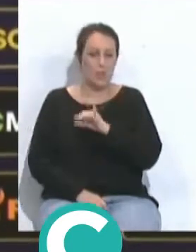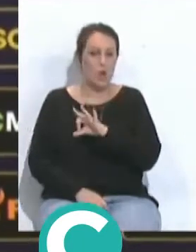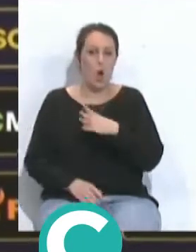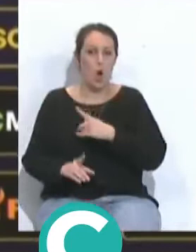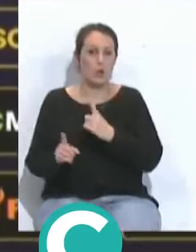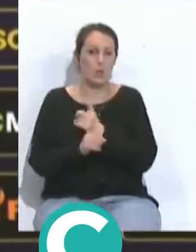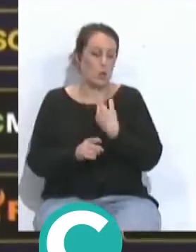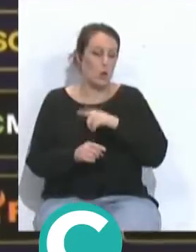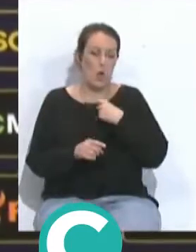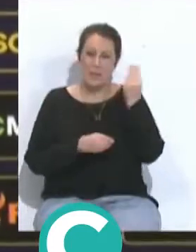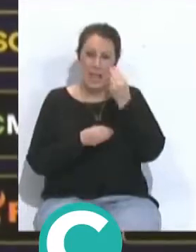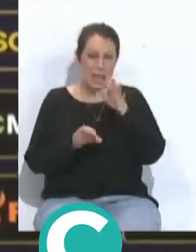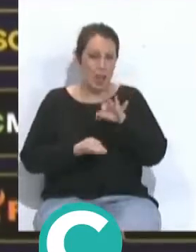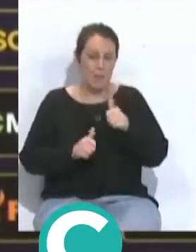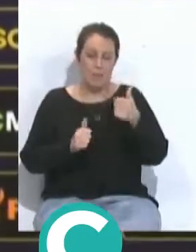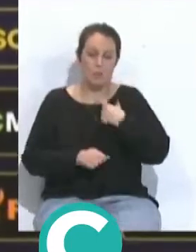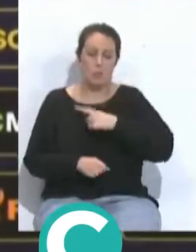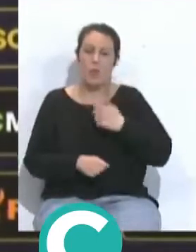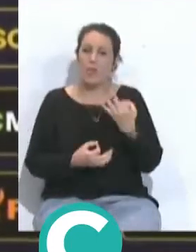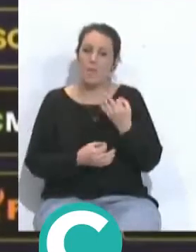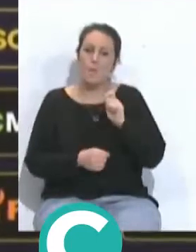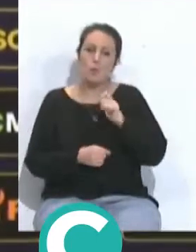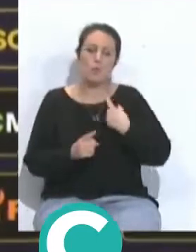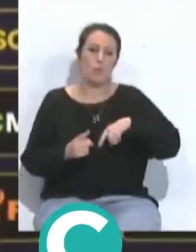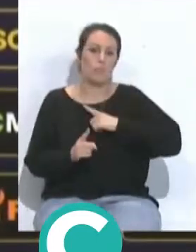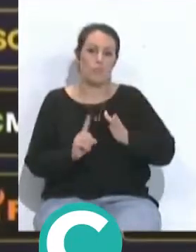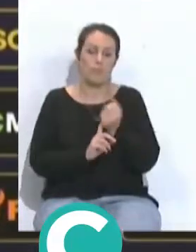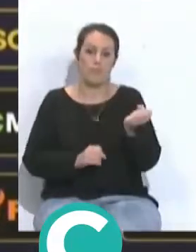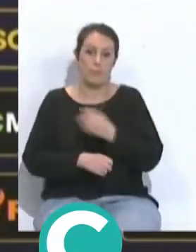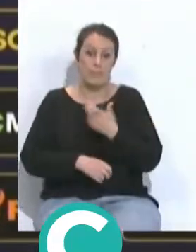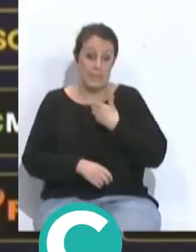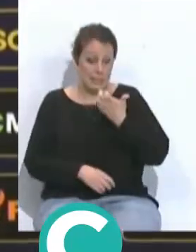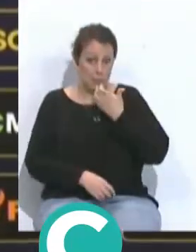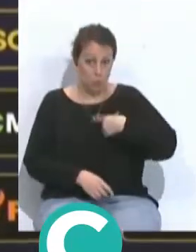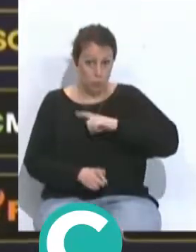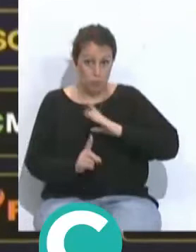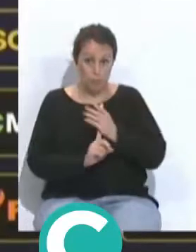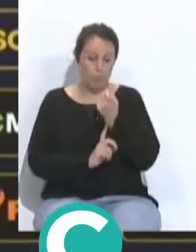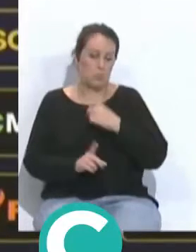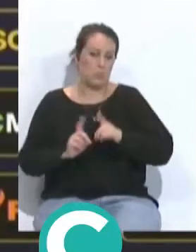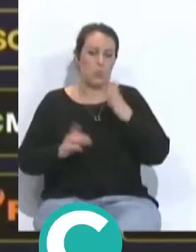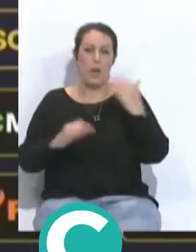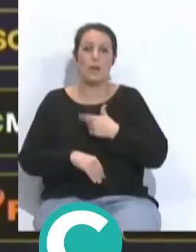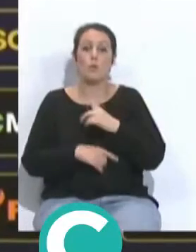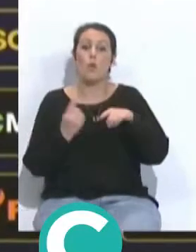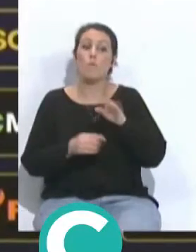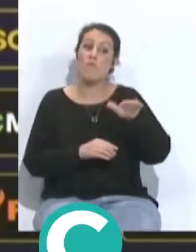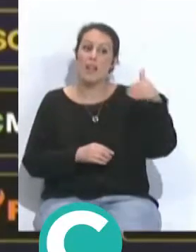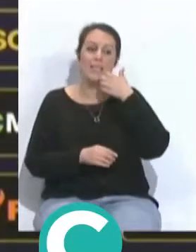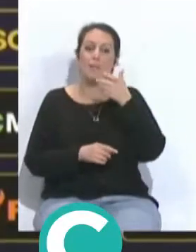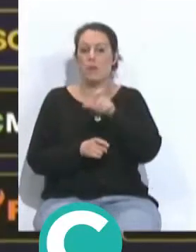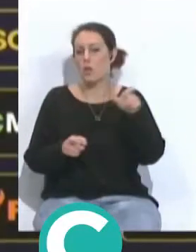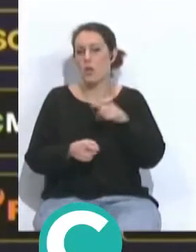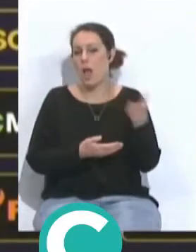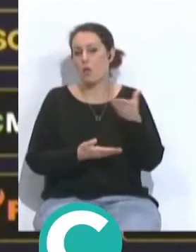hacemos cábala no pensamos en nada más entendemos que nosotros tenemos que sumar nuestros puntos y si nosotros sumamos no tenemos ningún problema luego lo de fuera si alguien nos